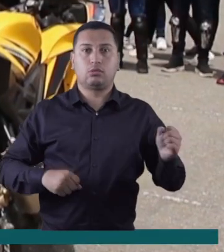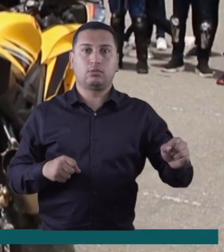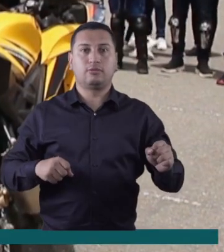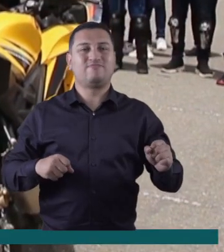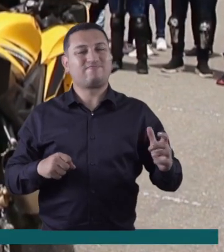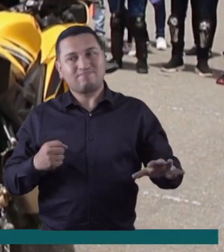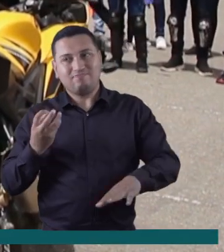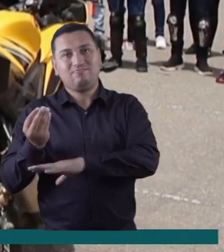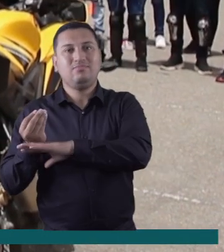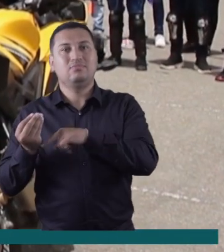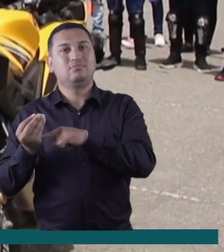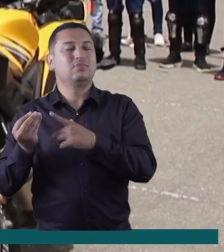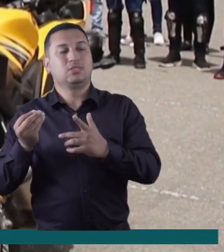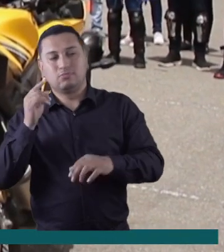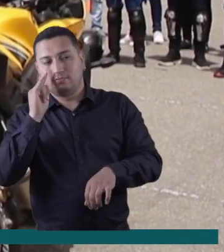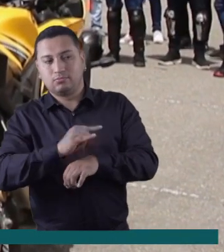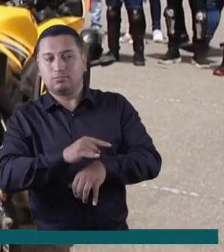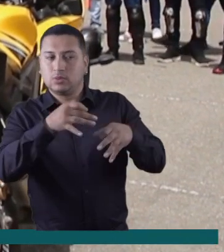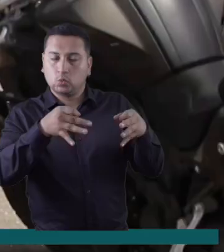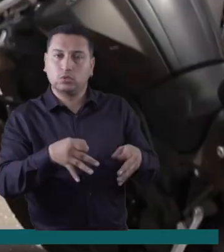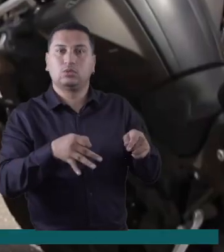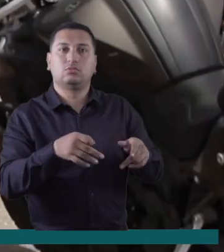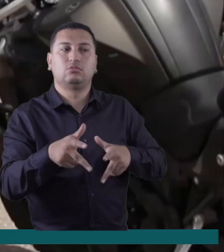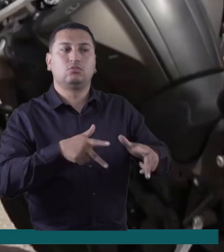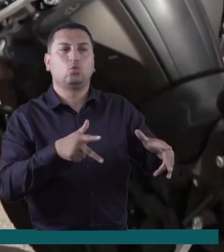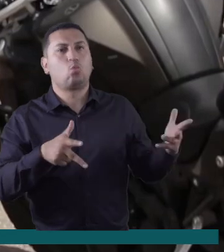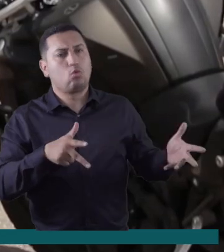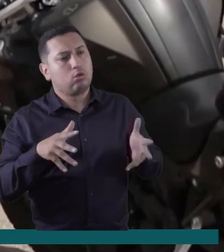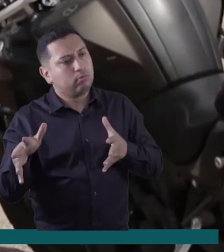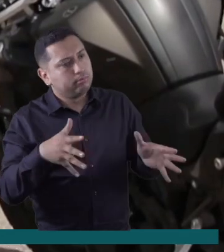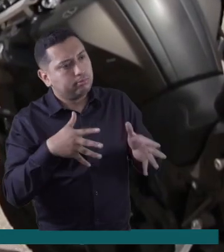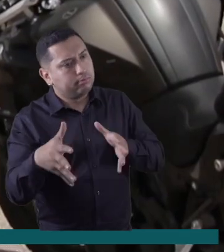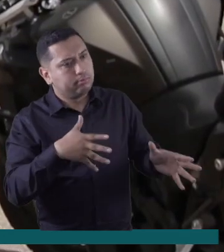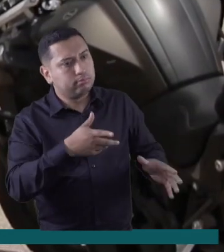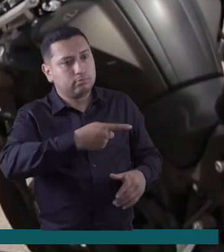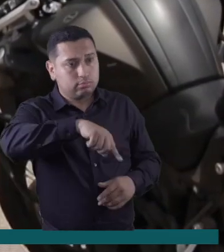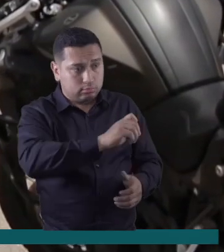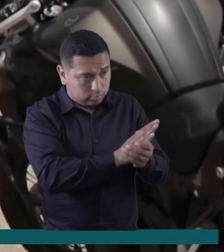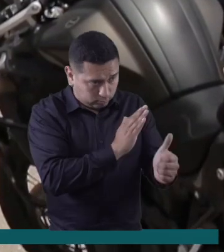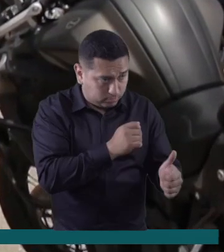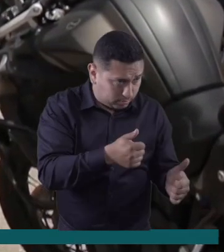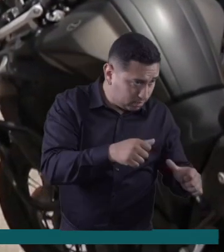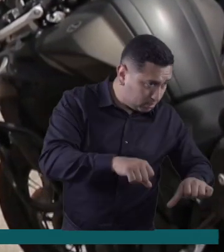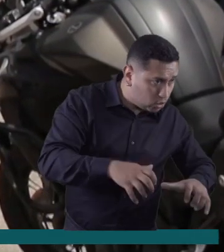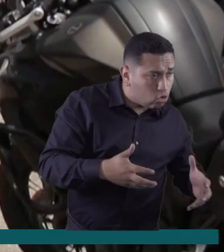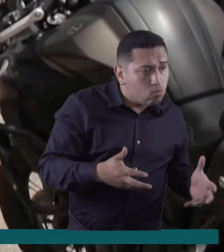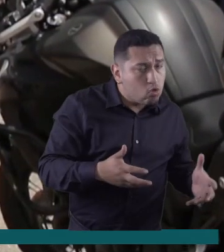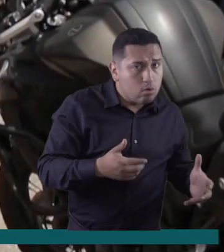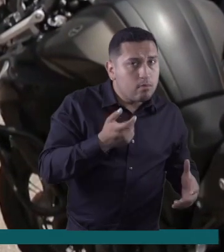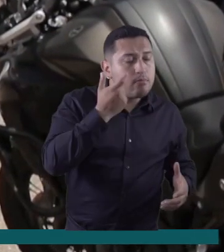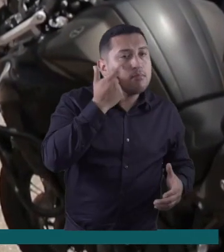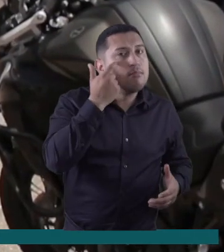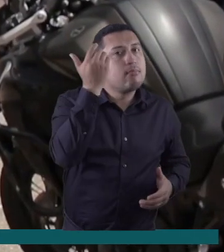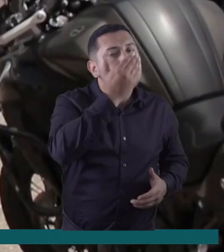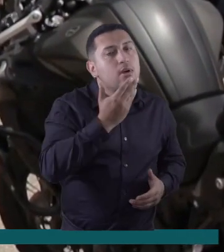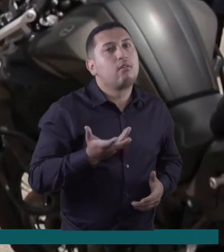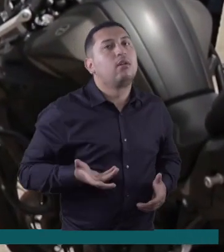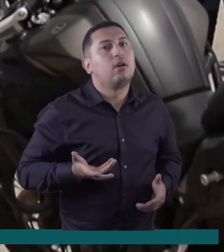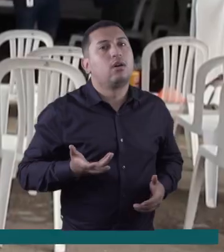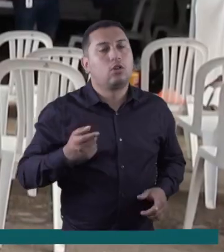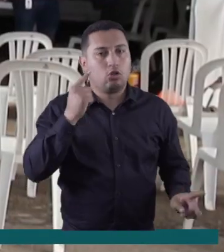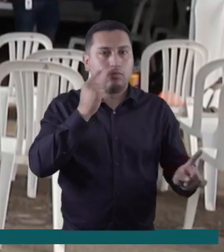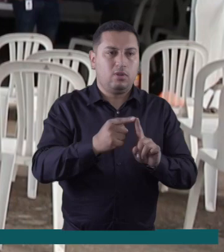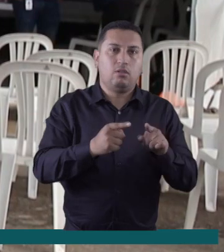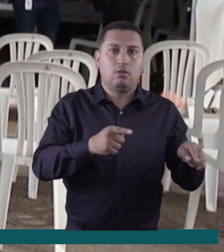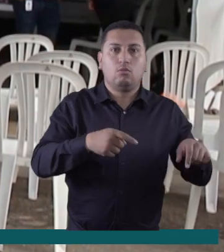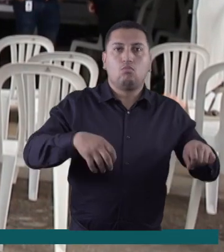llevó a la Agencia Nacional de Seguridad Vial a realizar capacitaciones en Boyacá y medir las habilidades de los motociclistas.